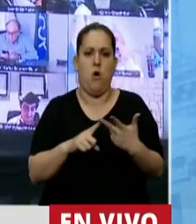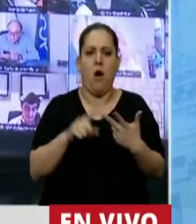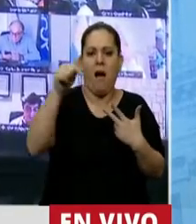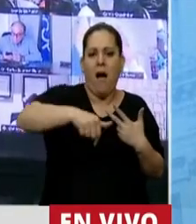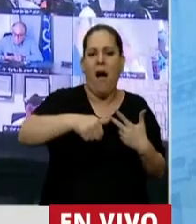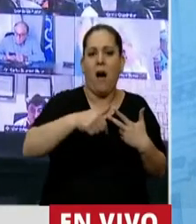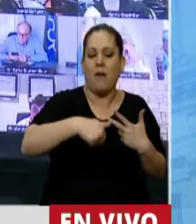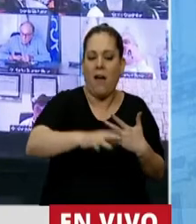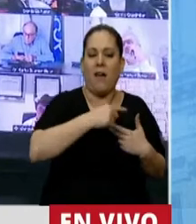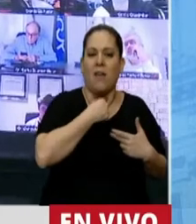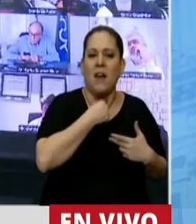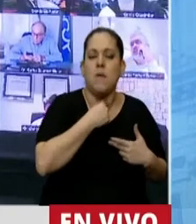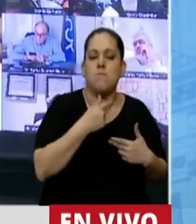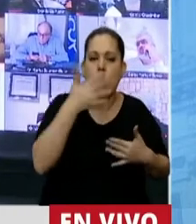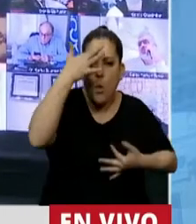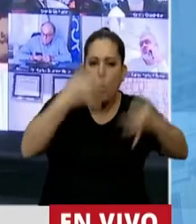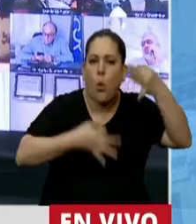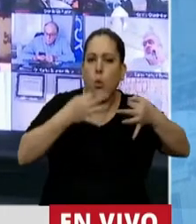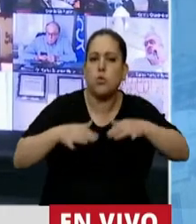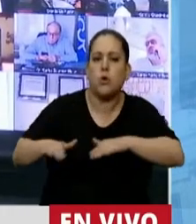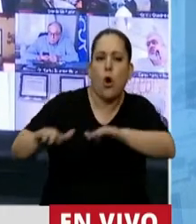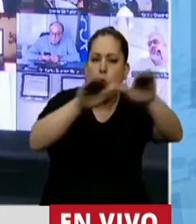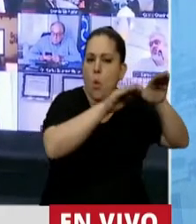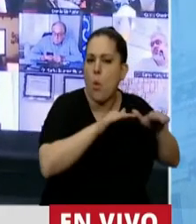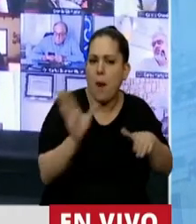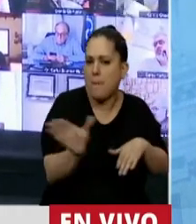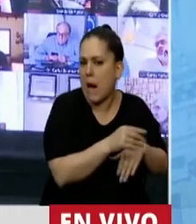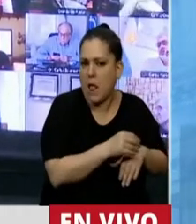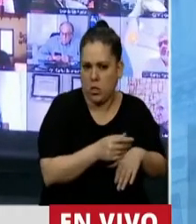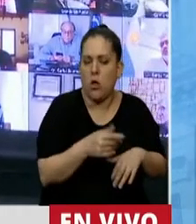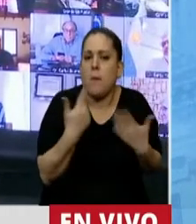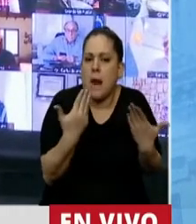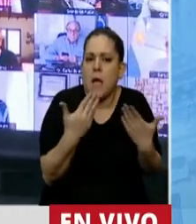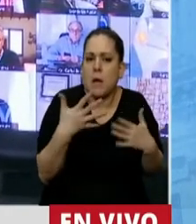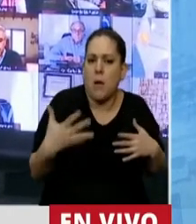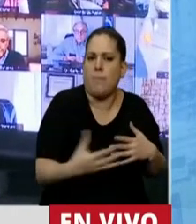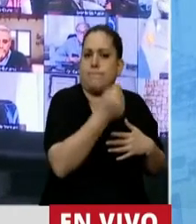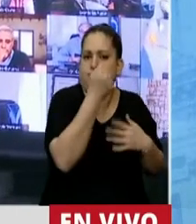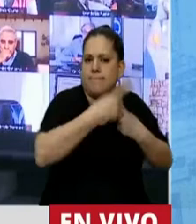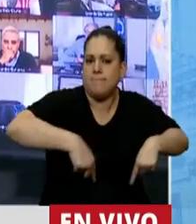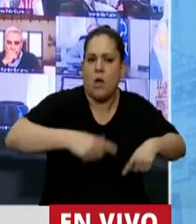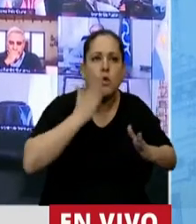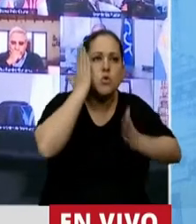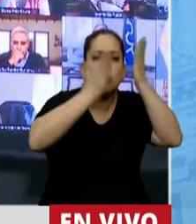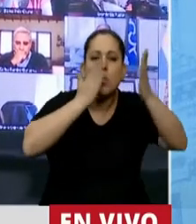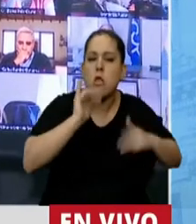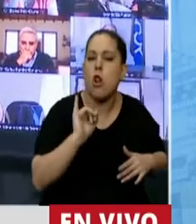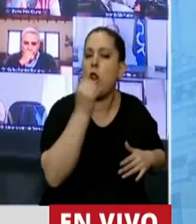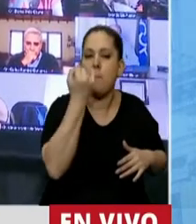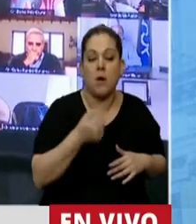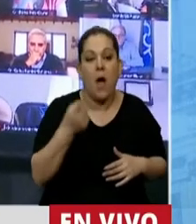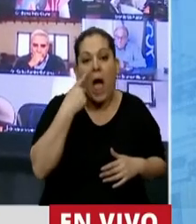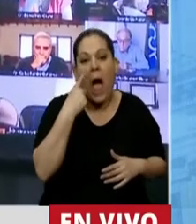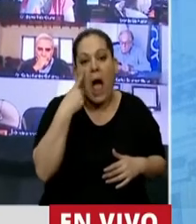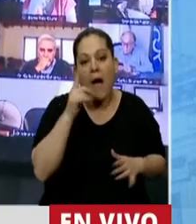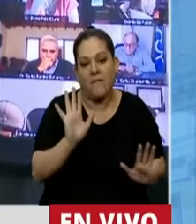pueda crecer en un mundo más justo, en un mundo donde cada uno pueda llevar adelante los sueños que quiere soñar de la mejor manera. Y vamos